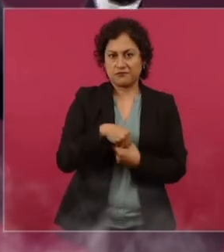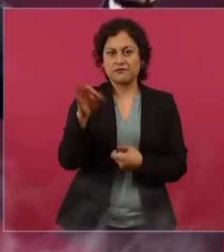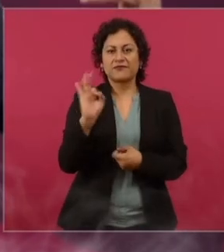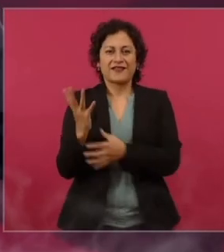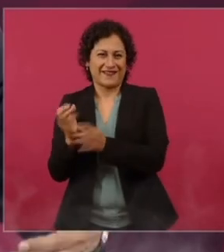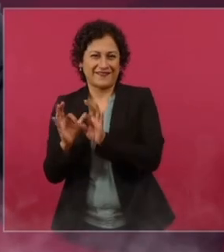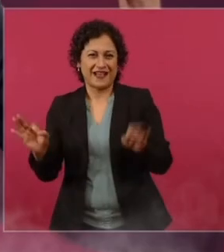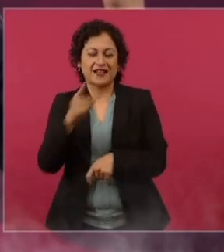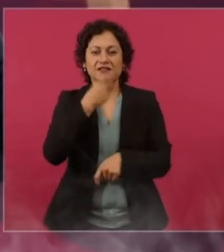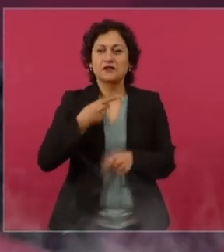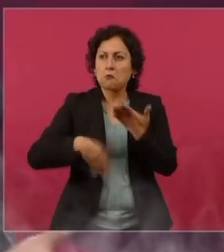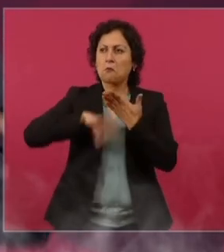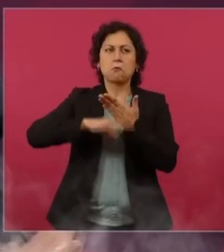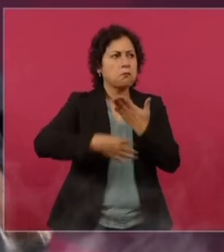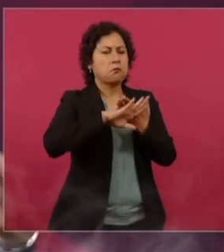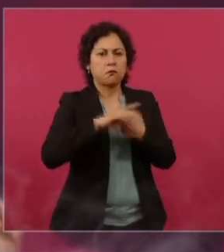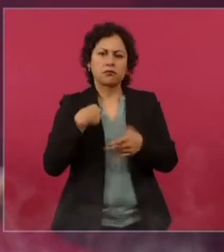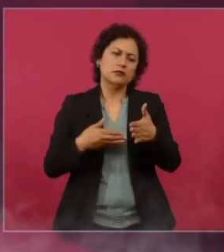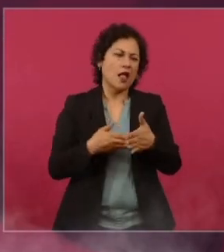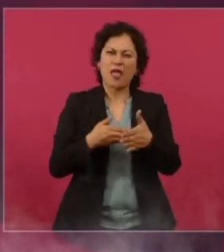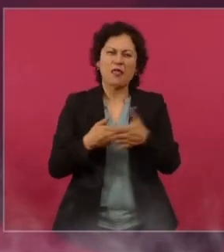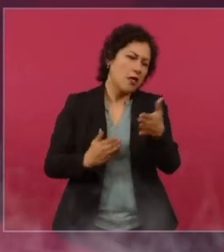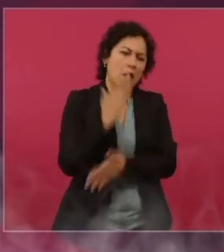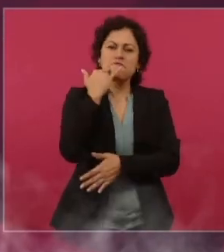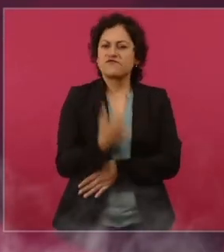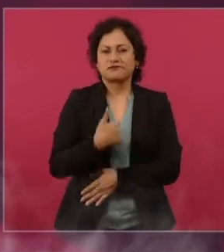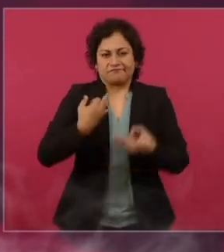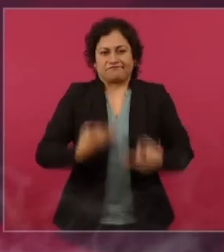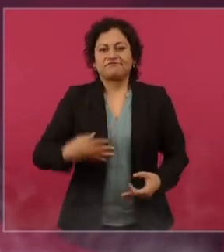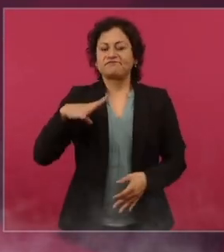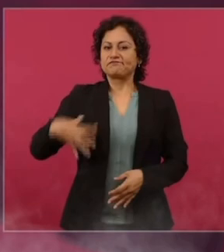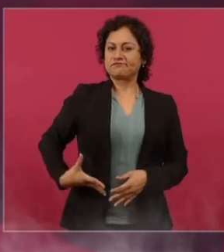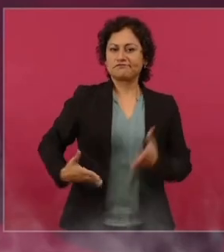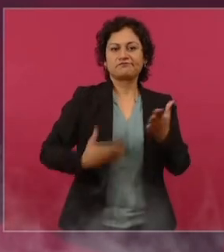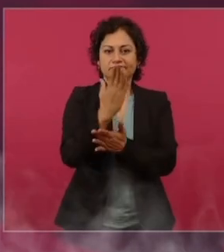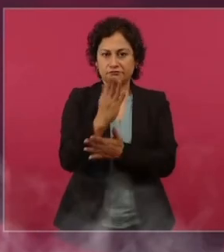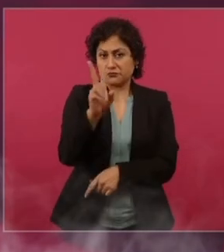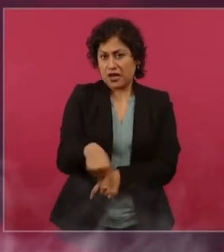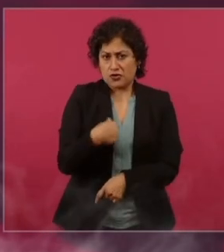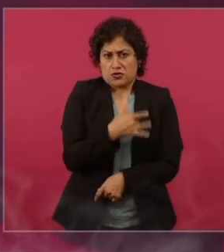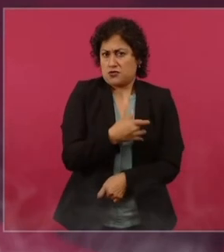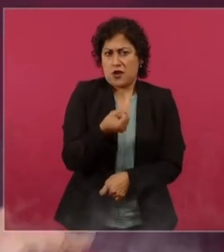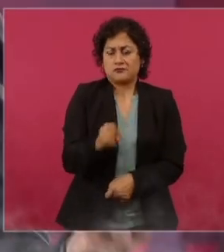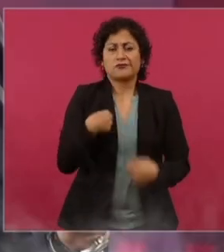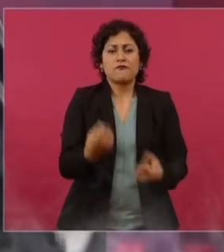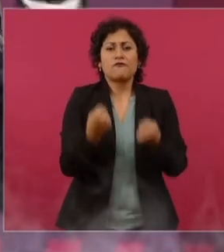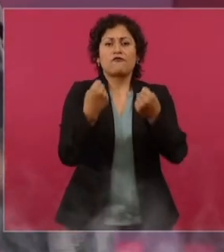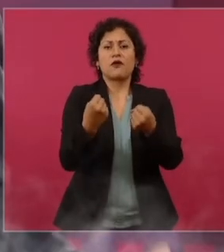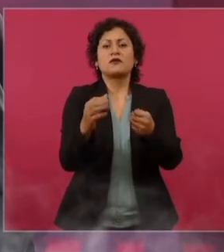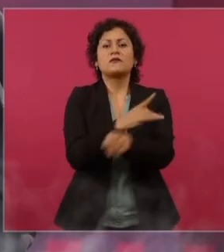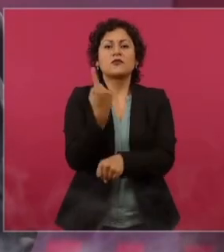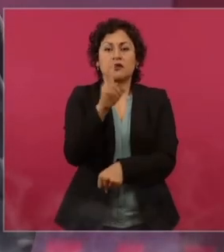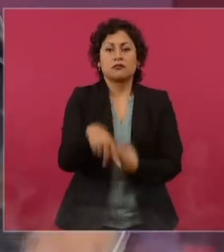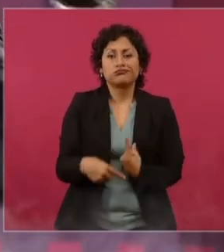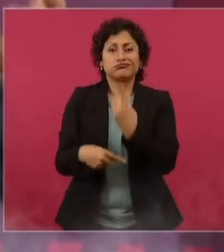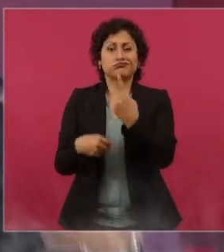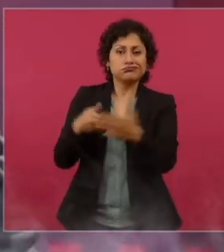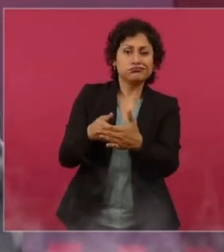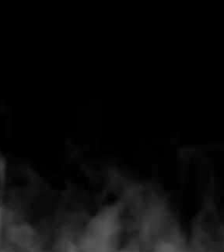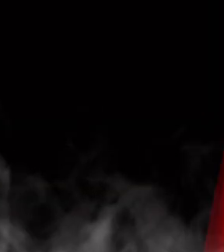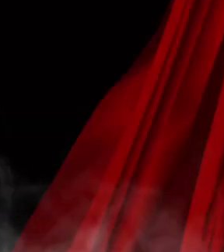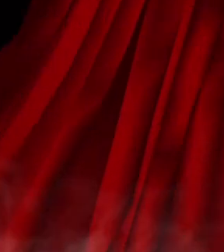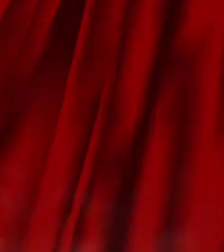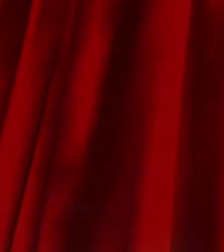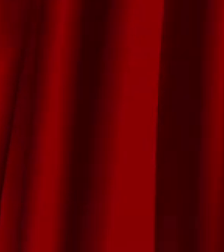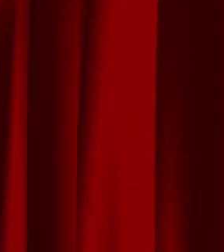Además, es todo un desafío y me siento muy fortalecido porque no estamos solos, somos millones.